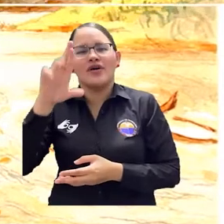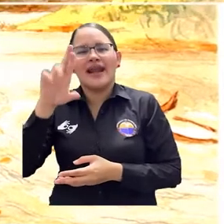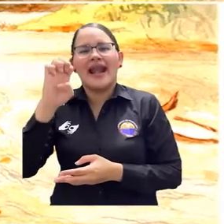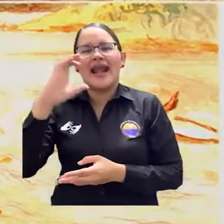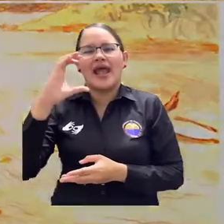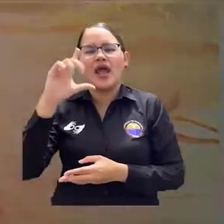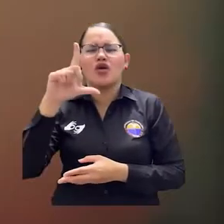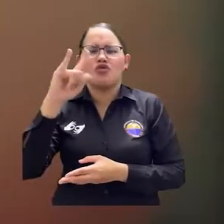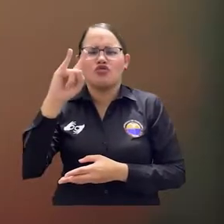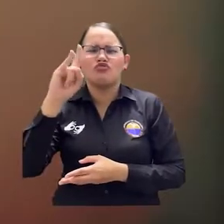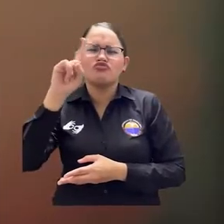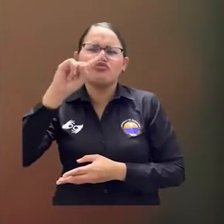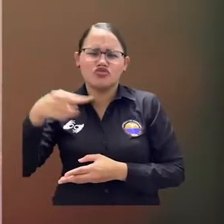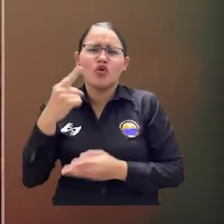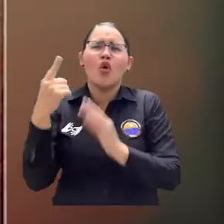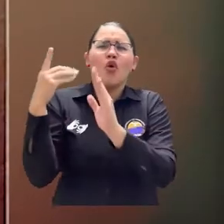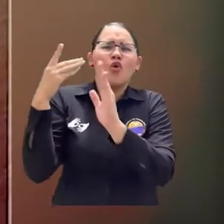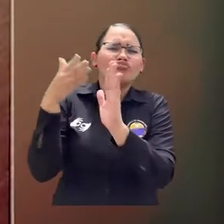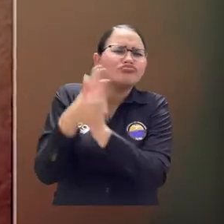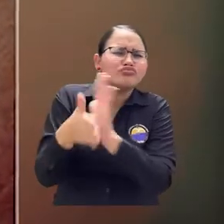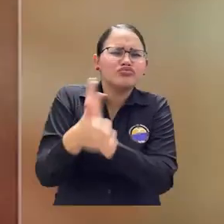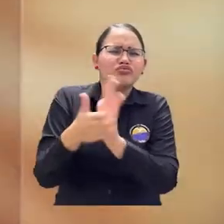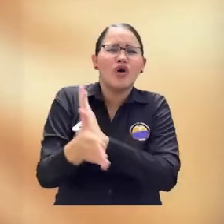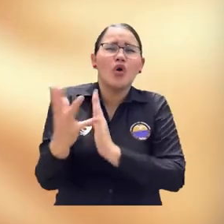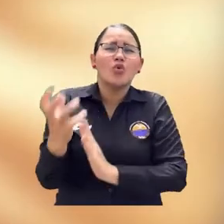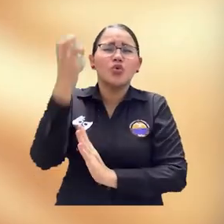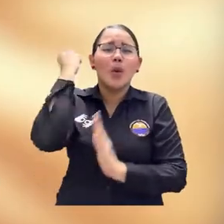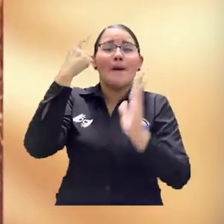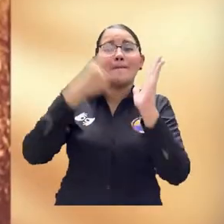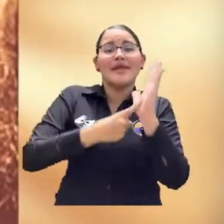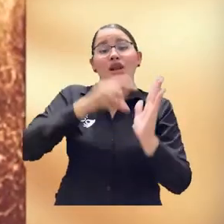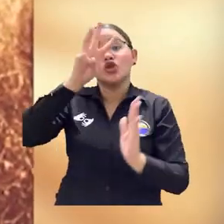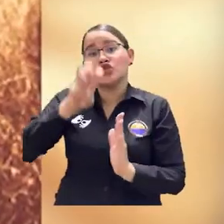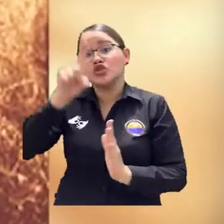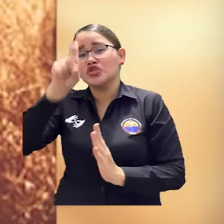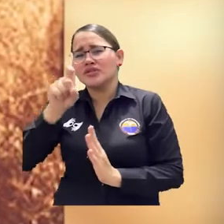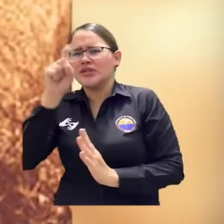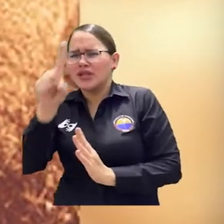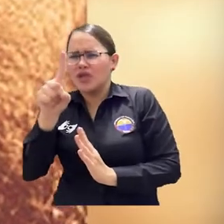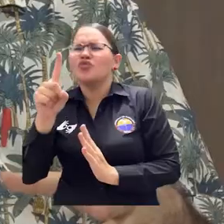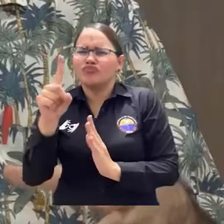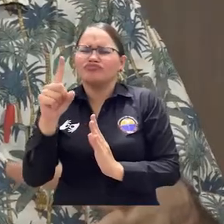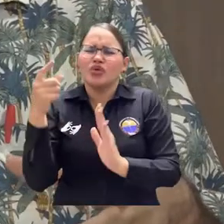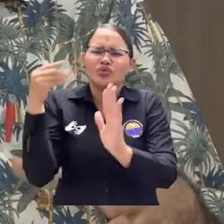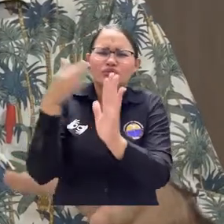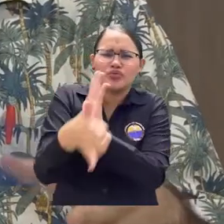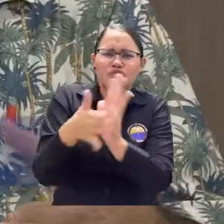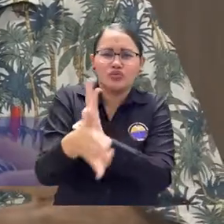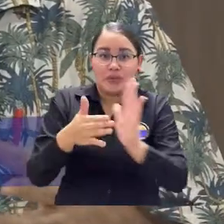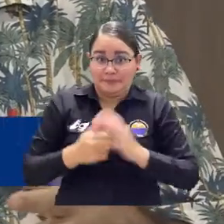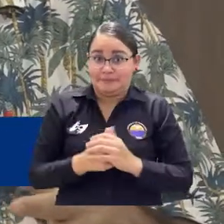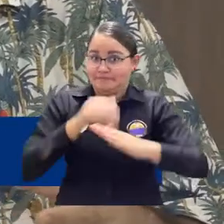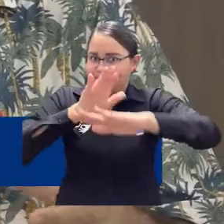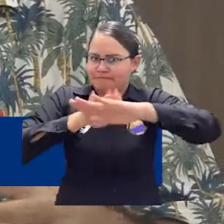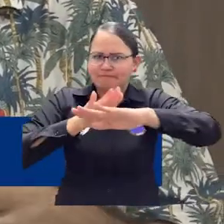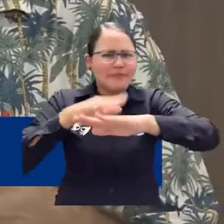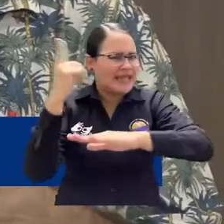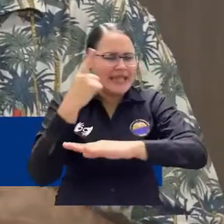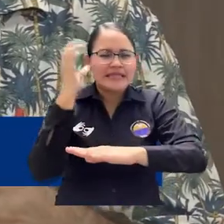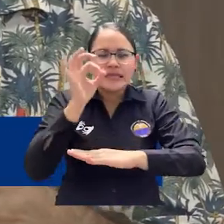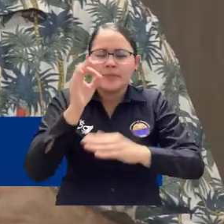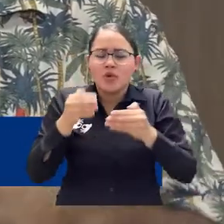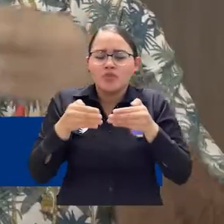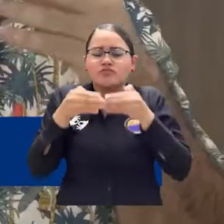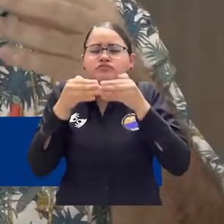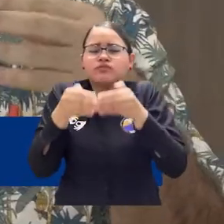francés Mr. Eliseo Réclus, que data de 1861. Los viajantes en los relatos de viaje